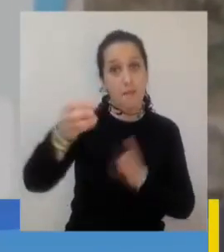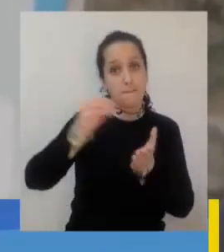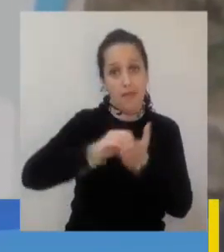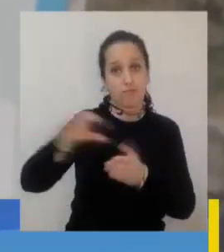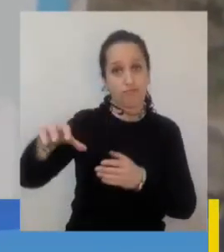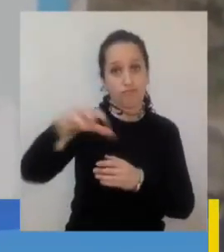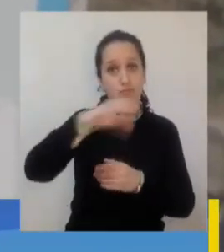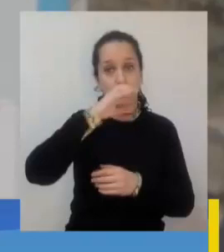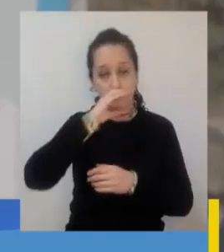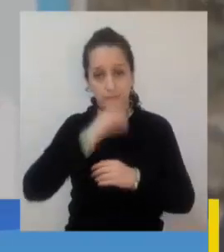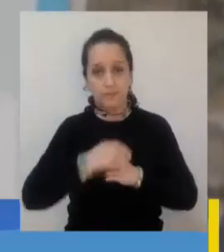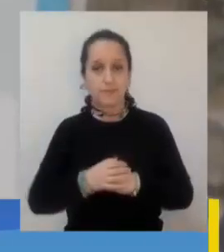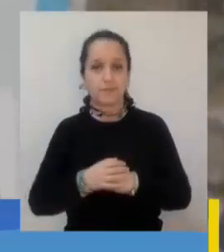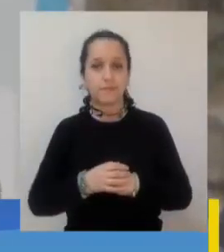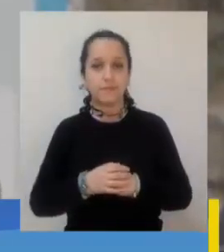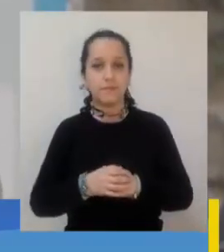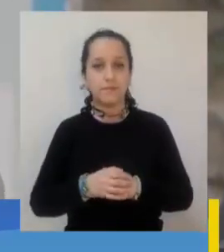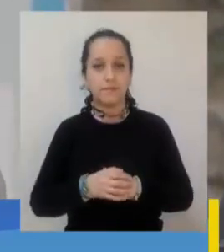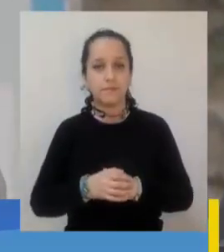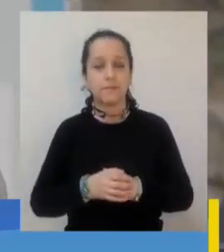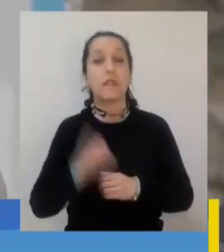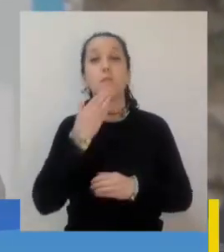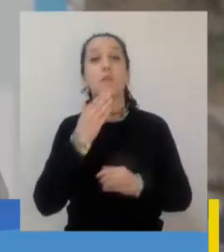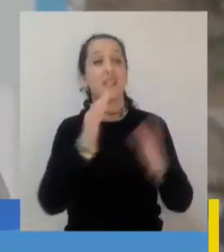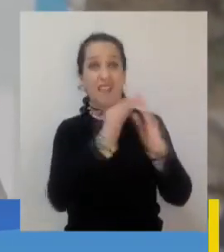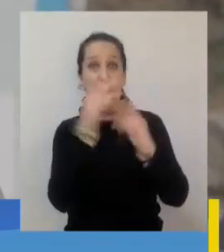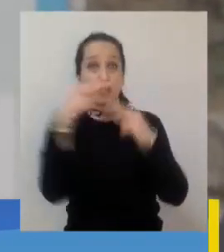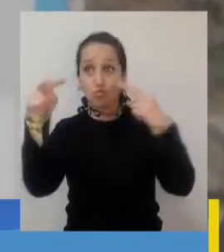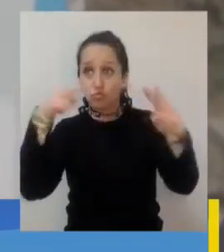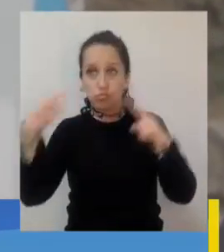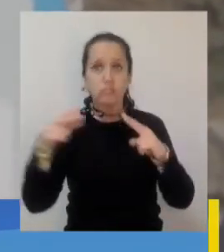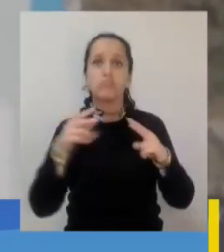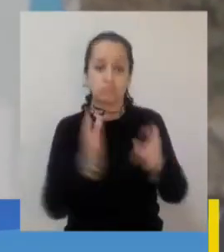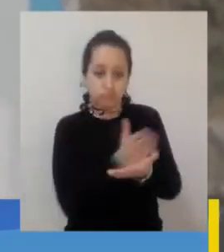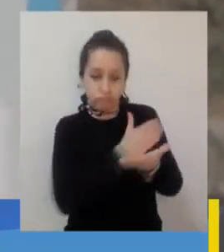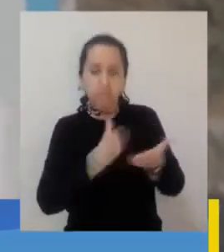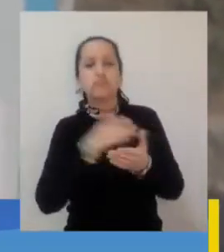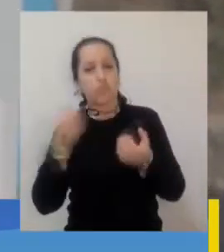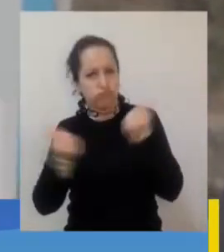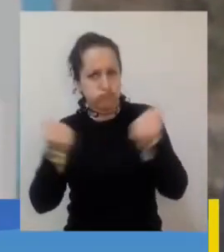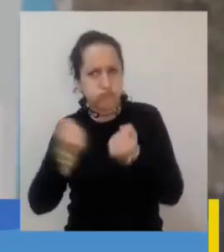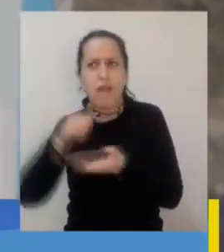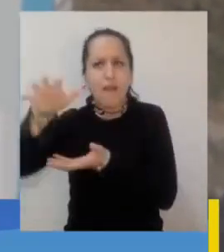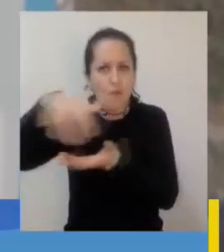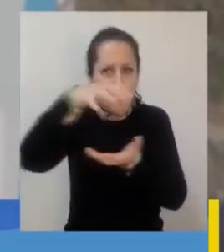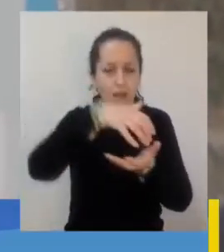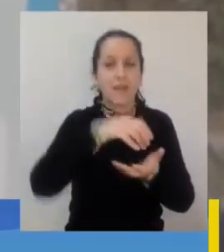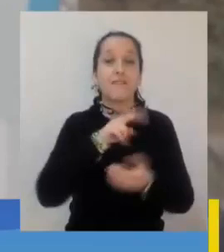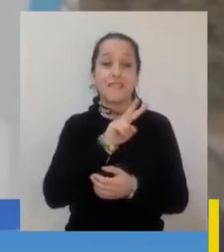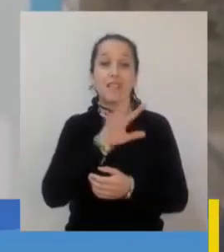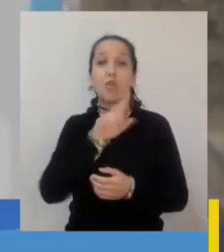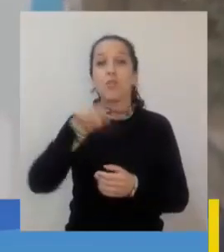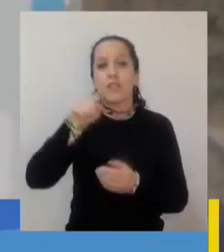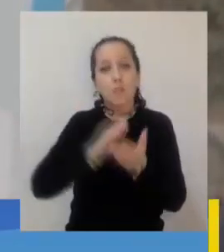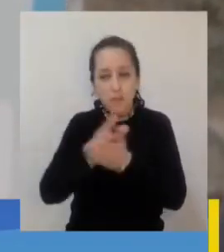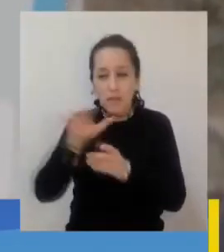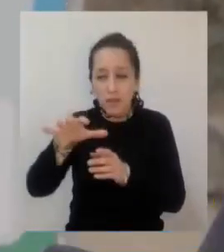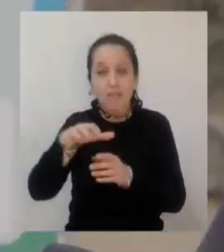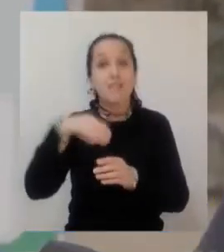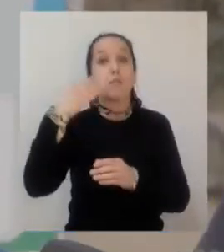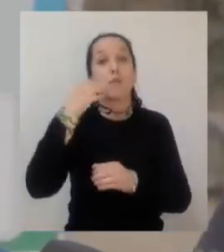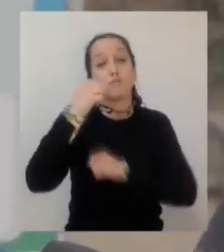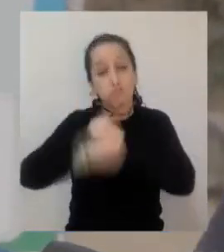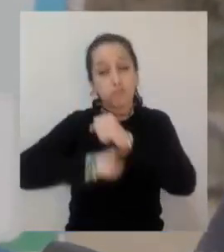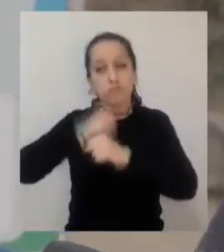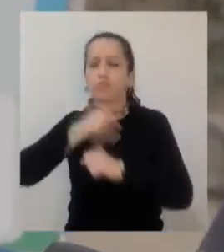Concepción y además vamos a empezar a recolectar desde las casas el siguiente año abarcando un 25% del primer año y llegando en cuatro años al 100